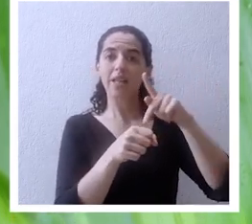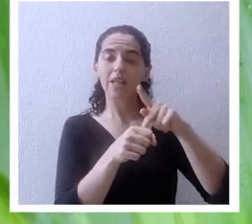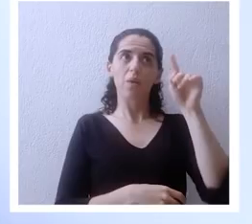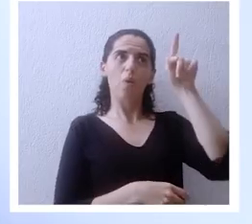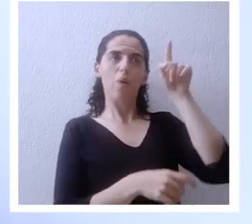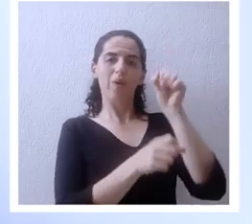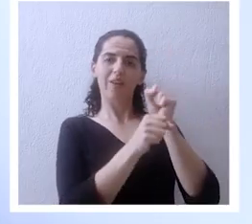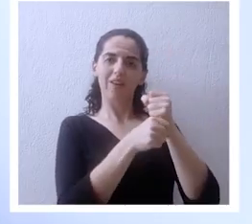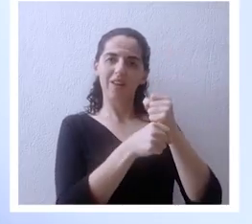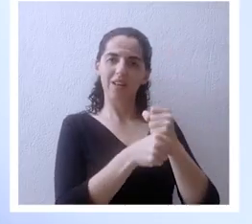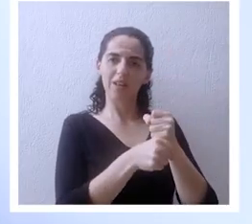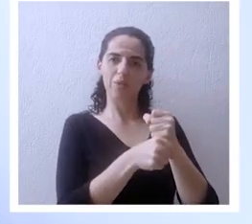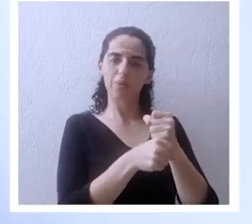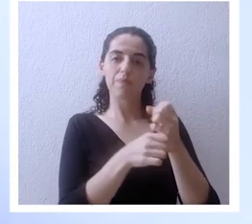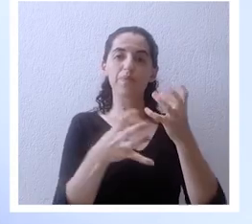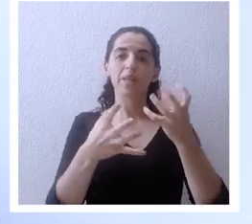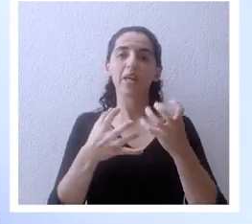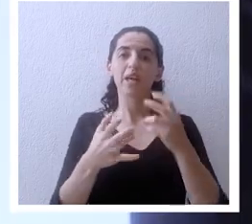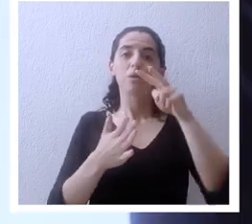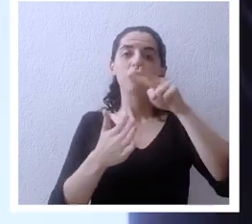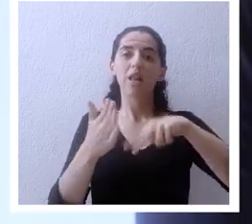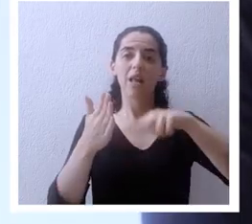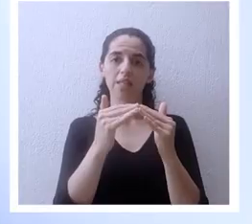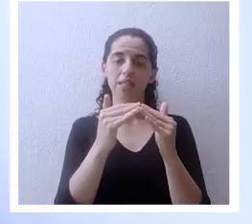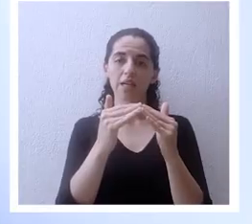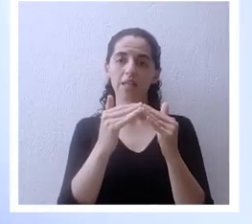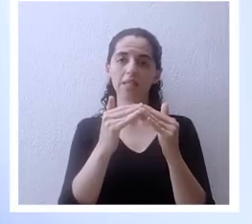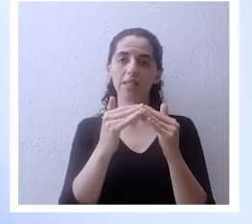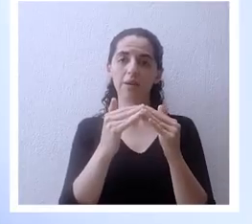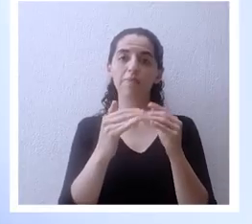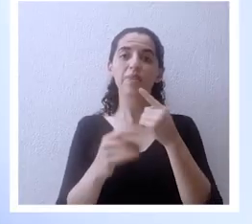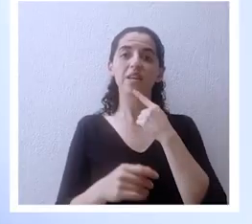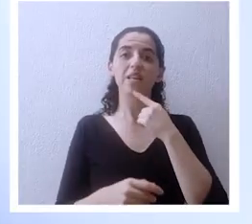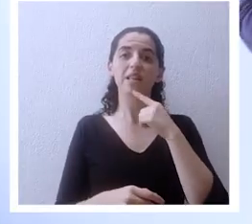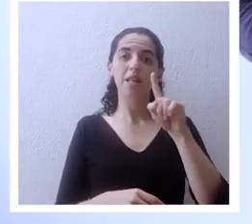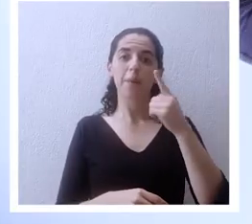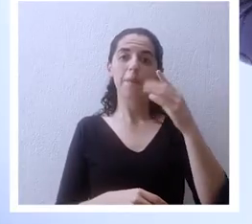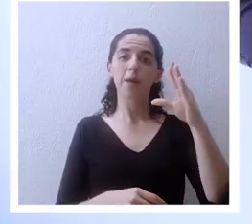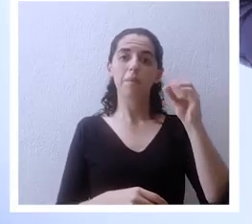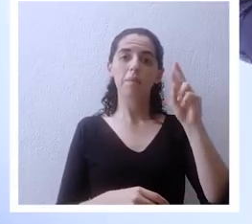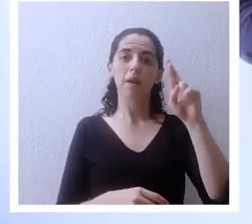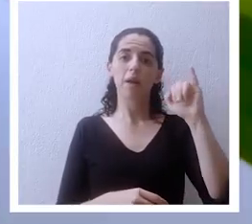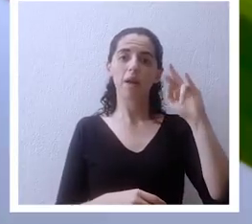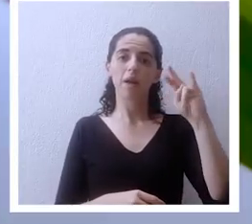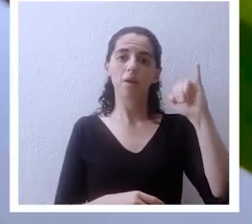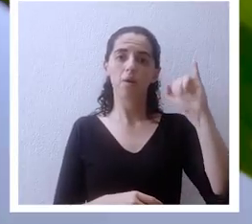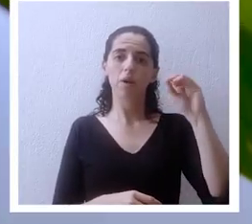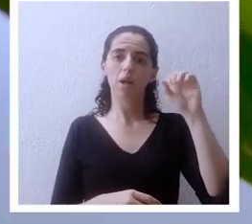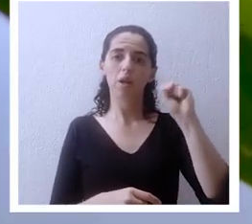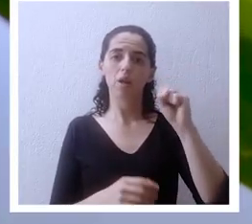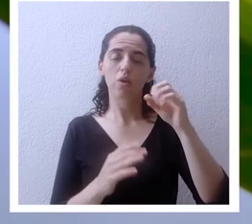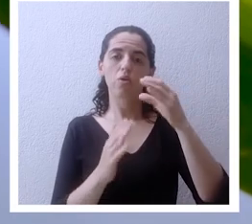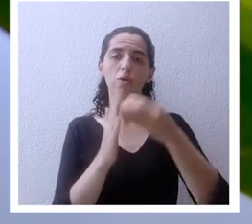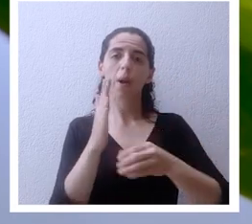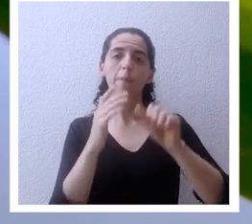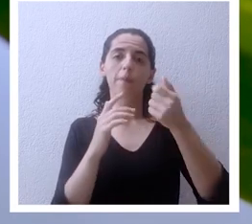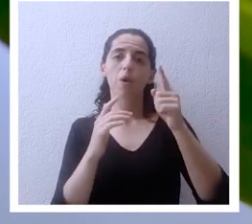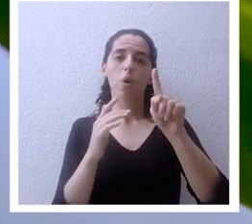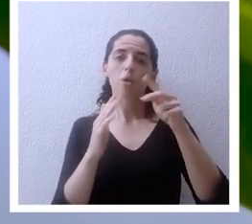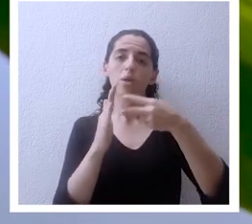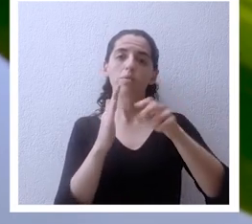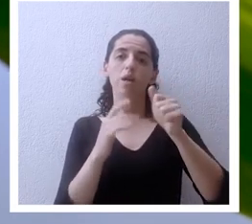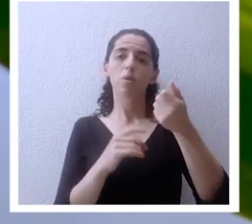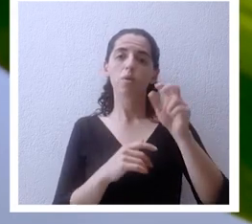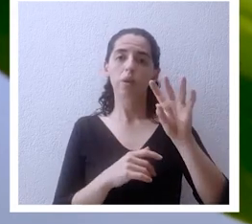con otros y quisiera leerte un pasaje primera de Corintios capítulo 11 versículo 17 pero anunciaros